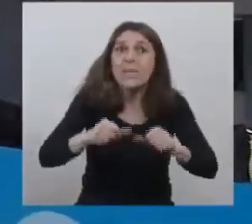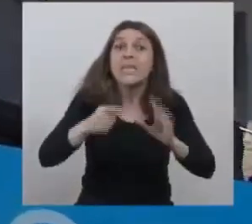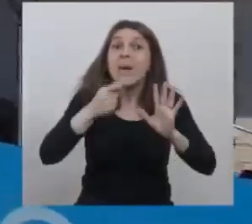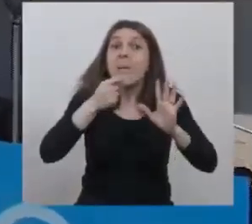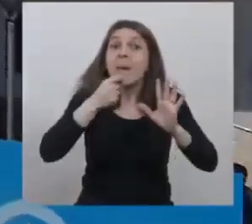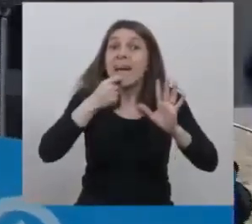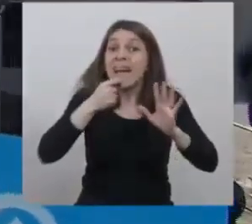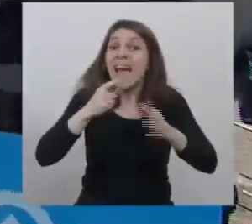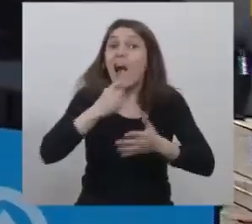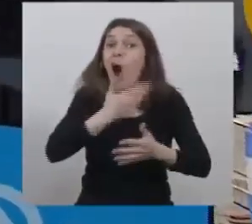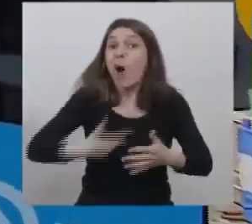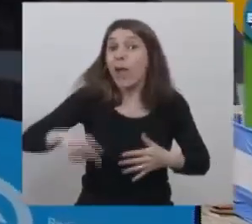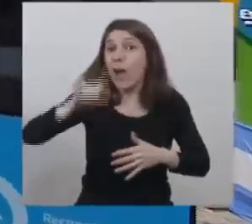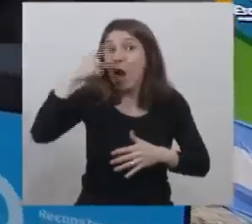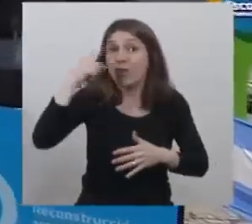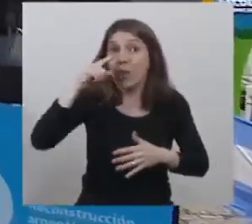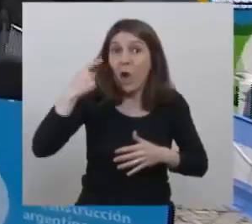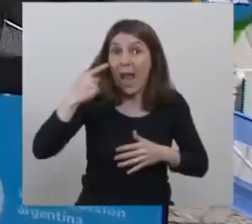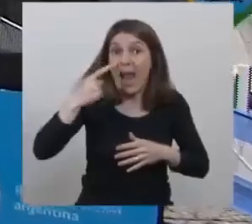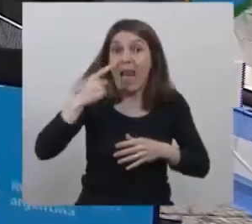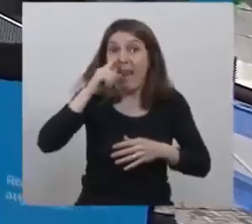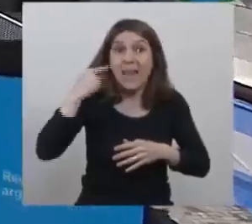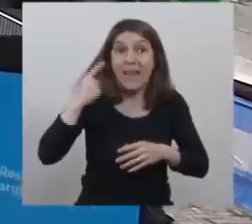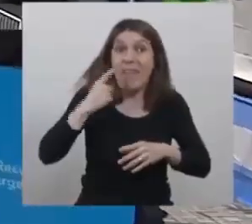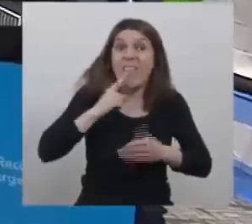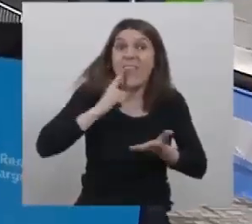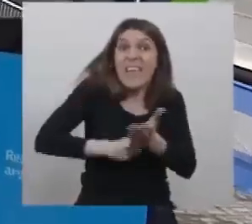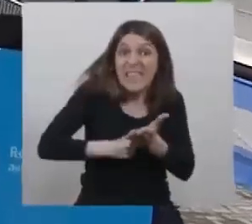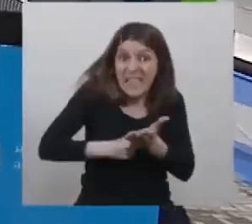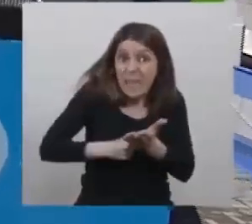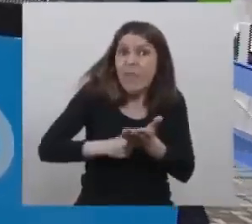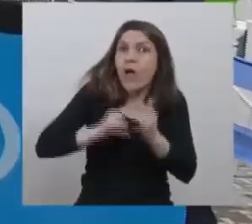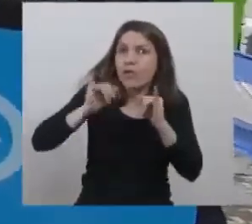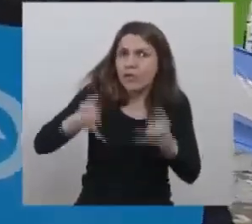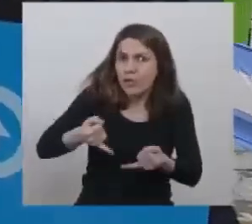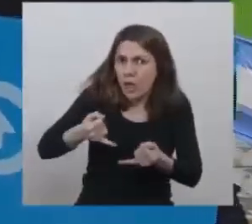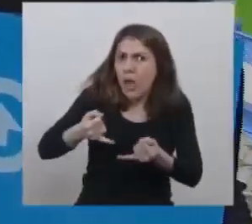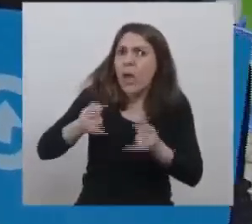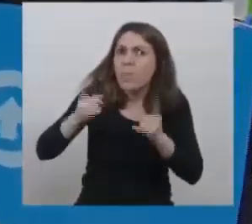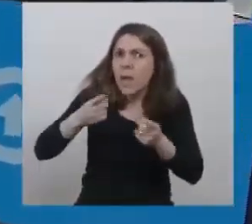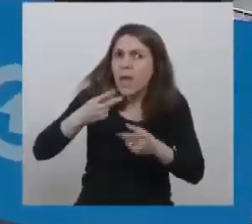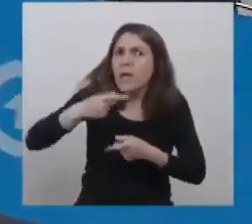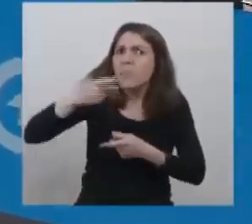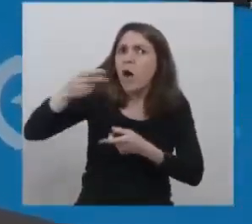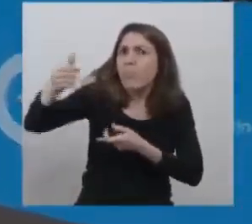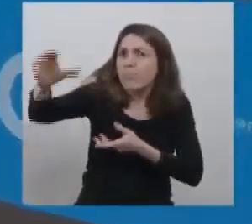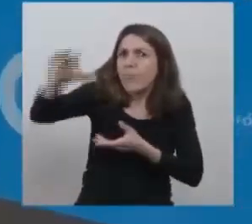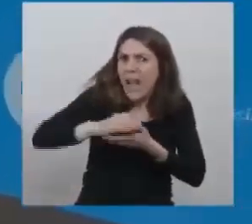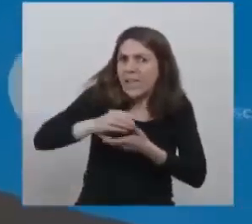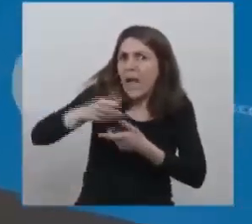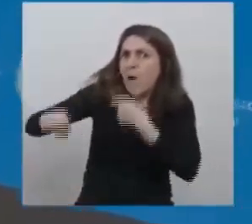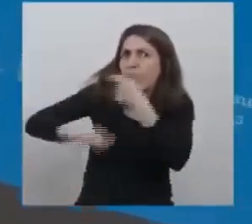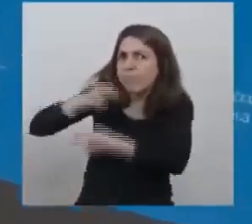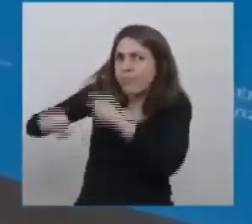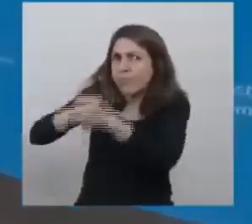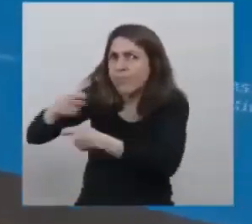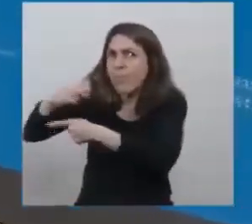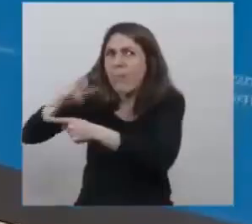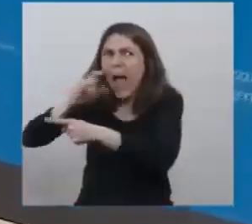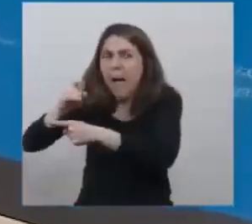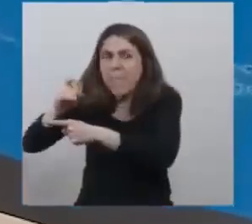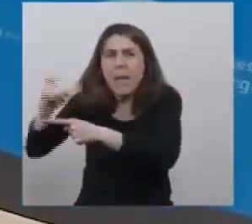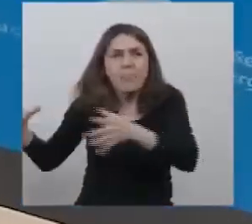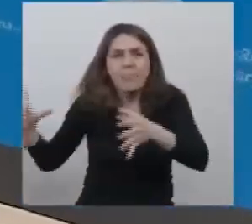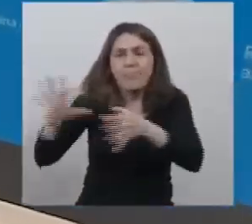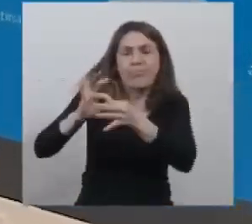del gobierno nacional y de nuestro presidente, de asistir con recursos financieros al PAMI y ponernos en el centro de las políticas